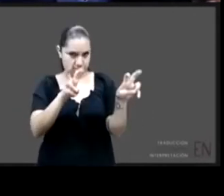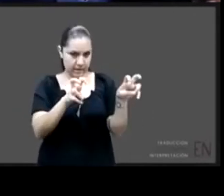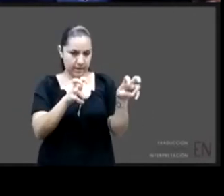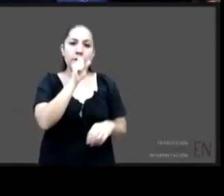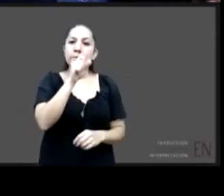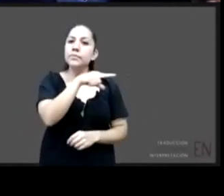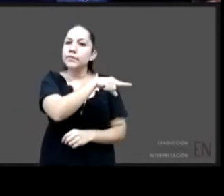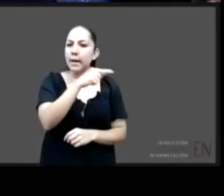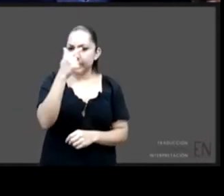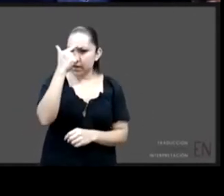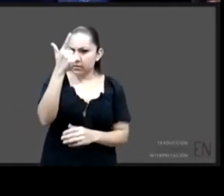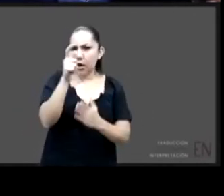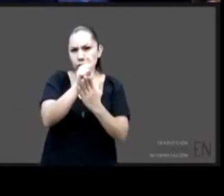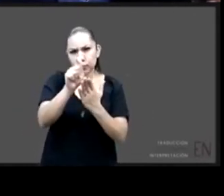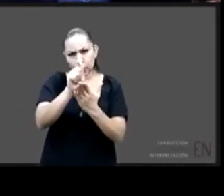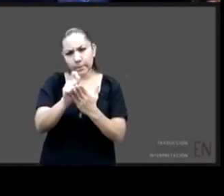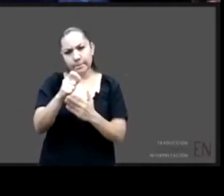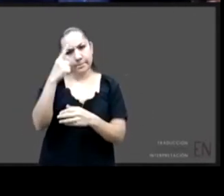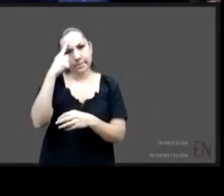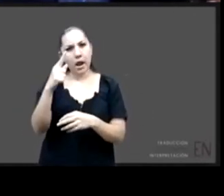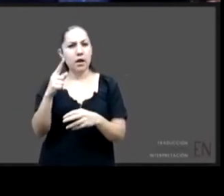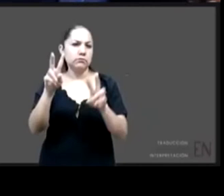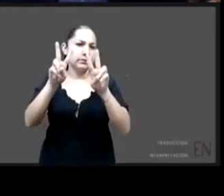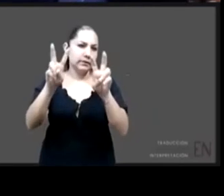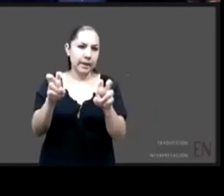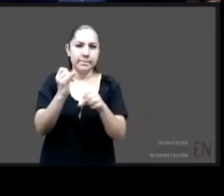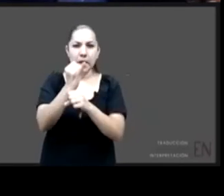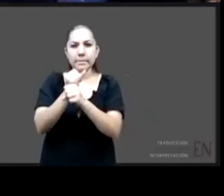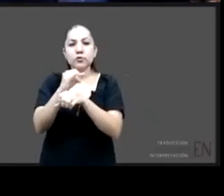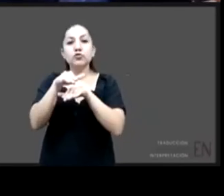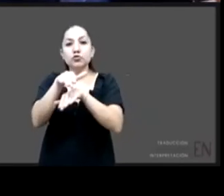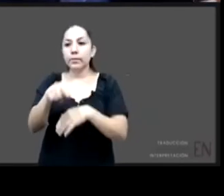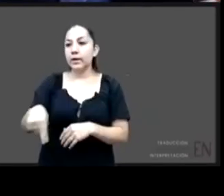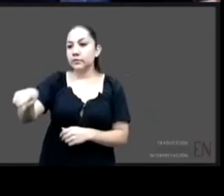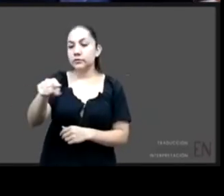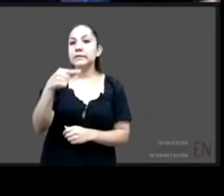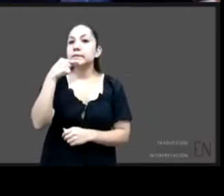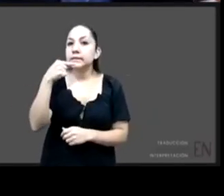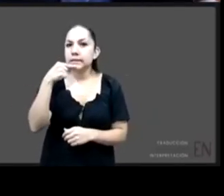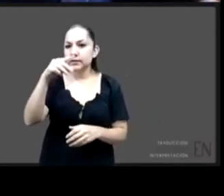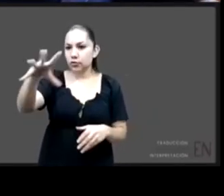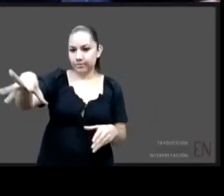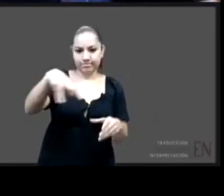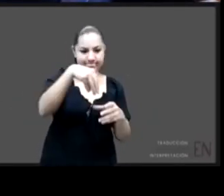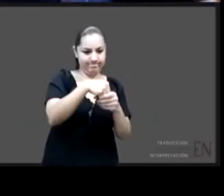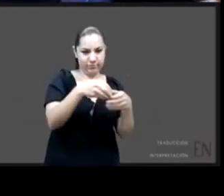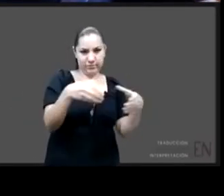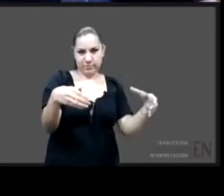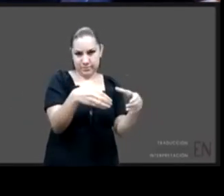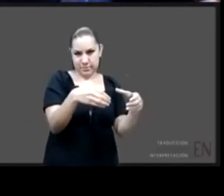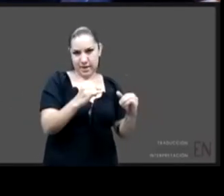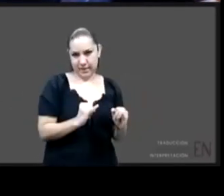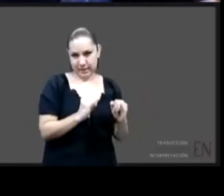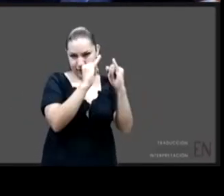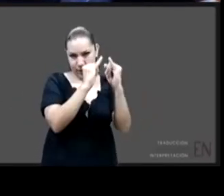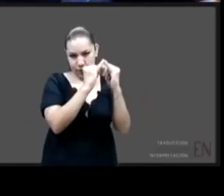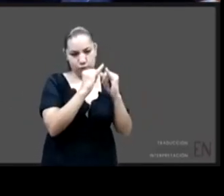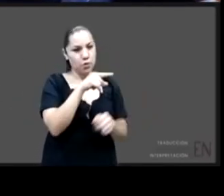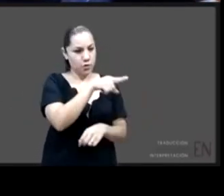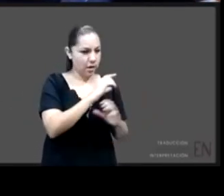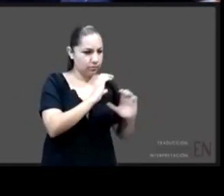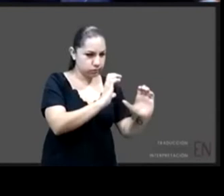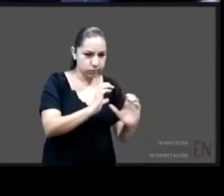derechos de infancia institucionalizada y ha estado trabajando en los estándares de cuidados alternativos en distintos países.